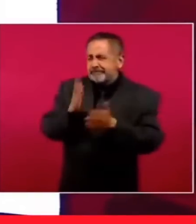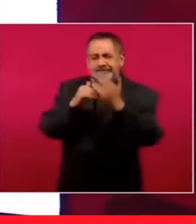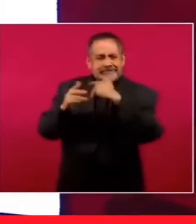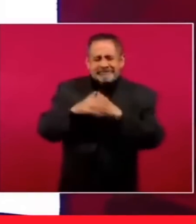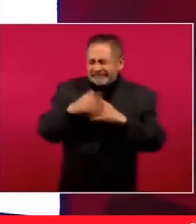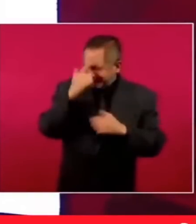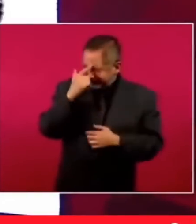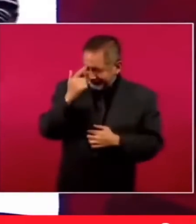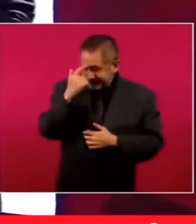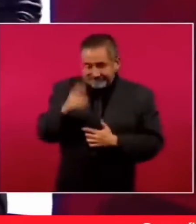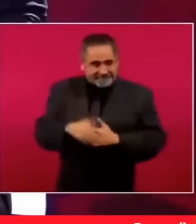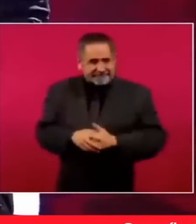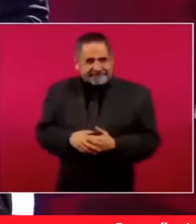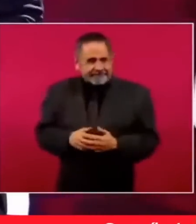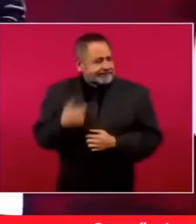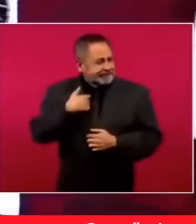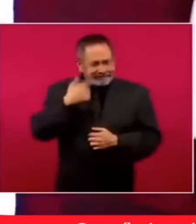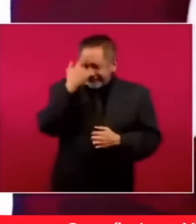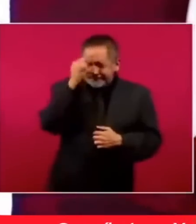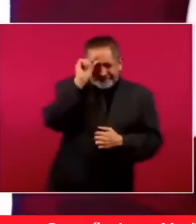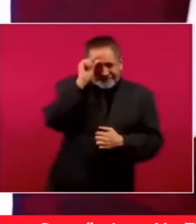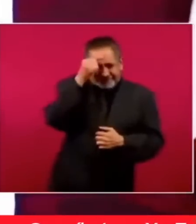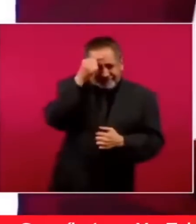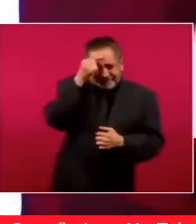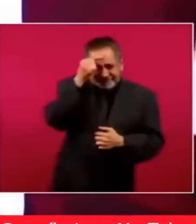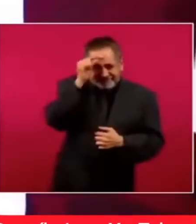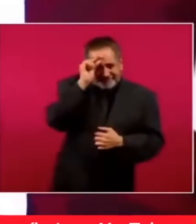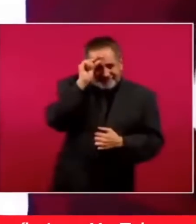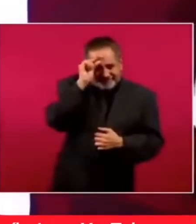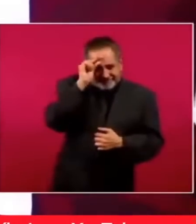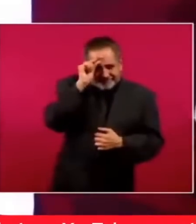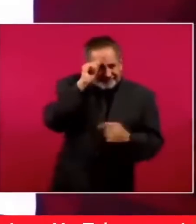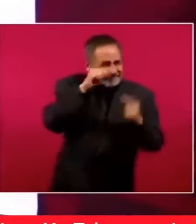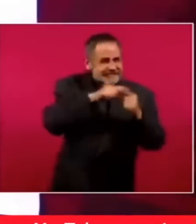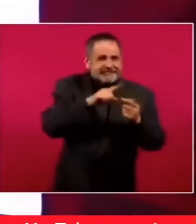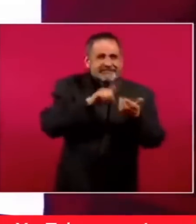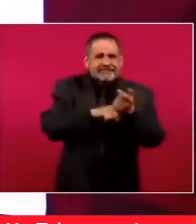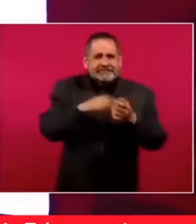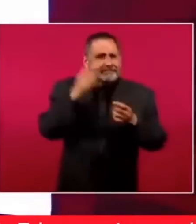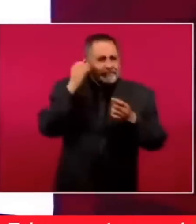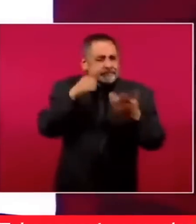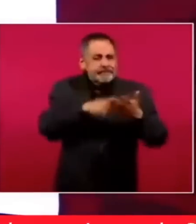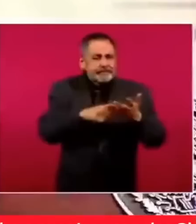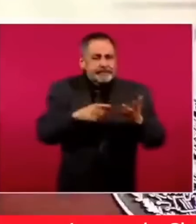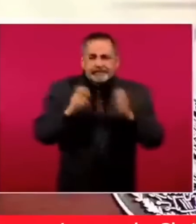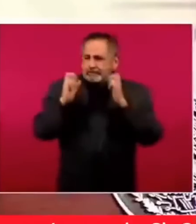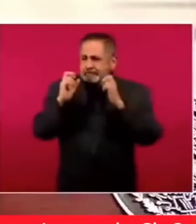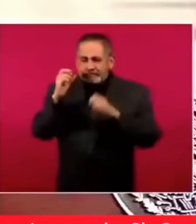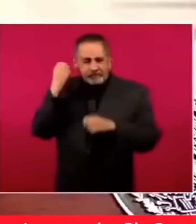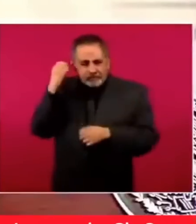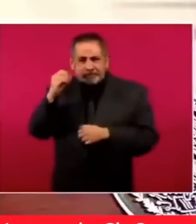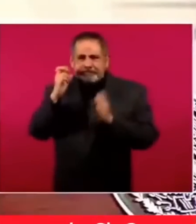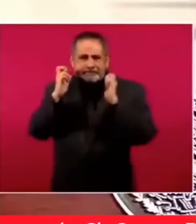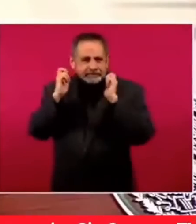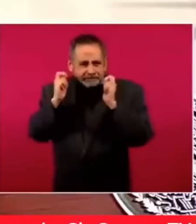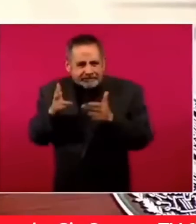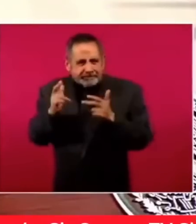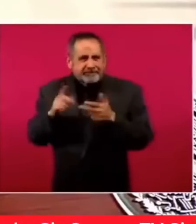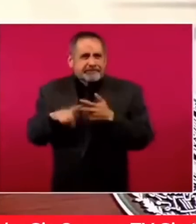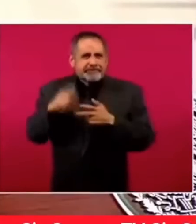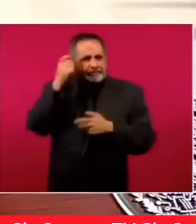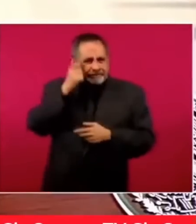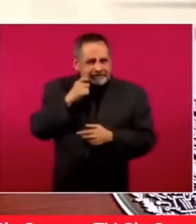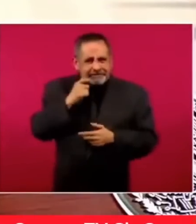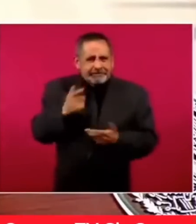¿quién con un poco de luz en la frente de Oaxaca, de Chiapas, de